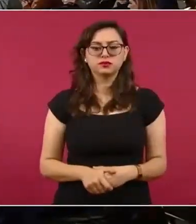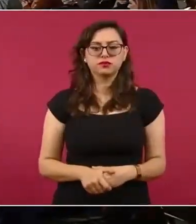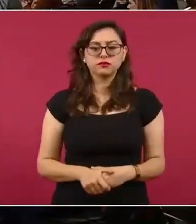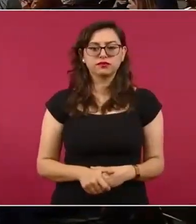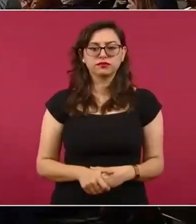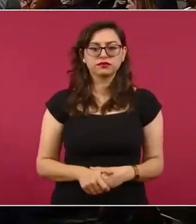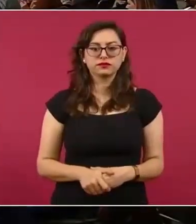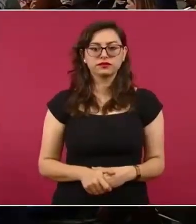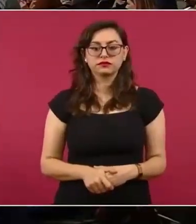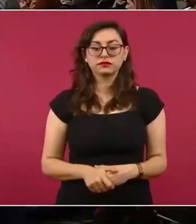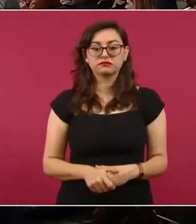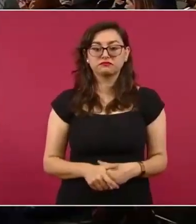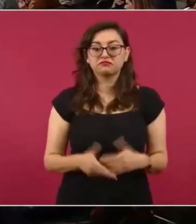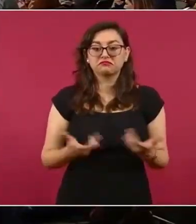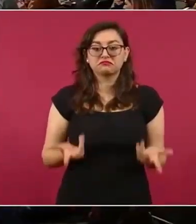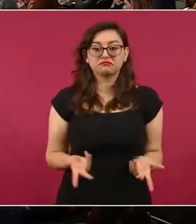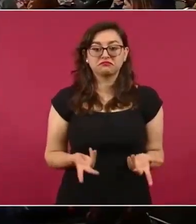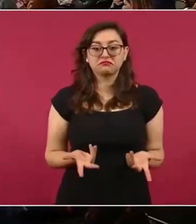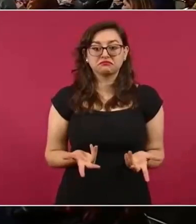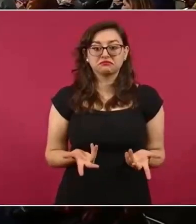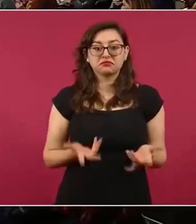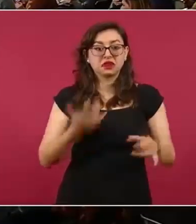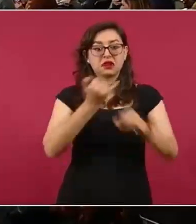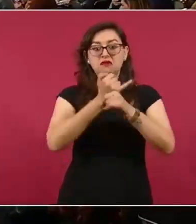sin tener información de nada,